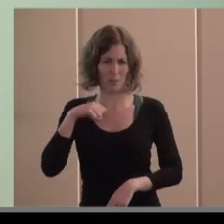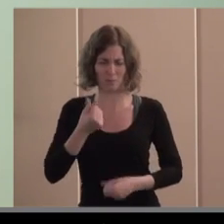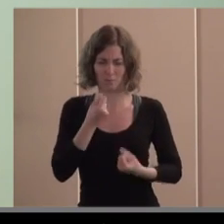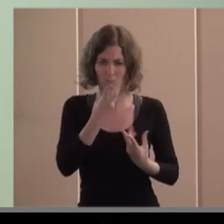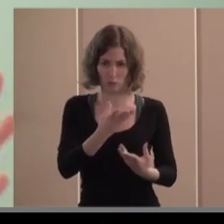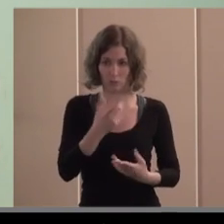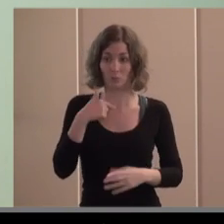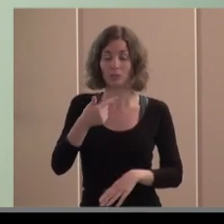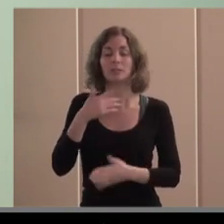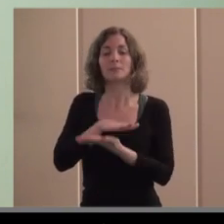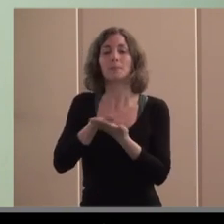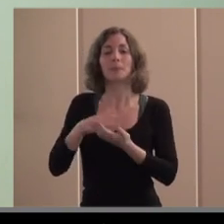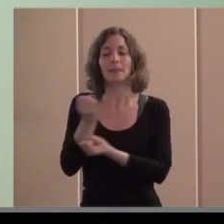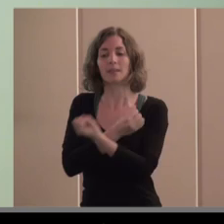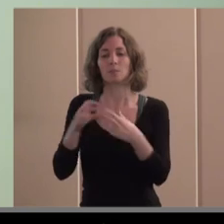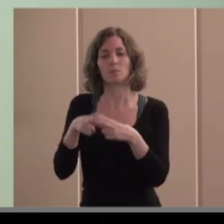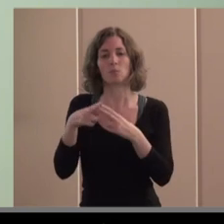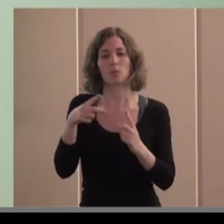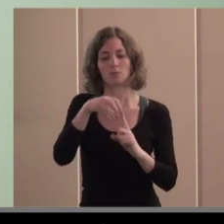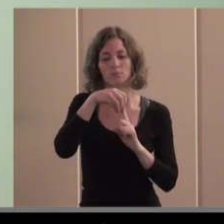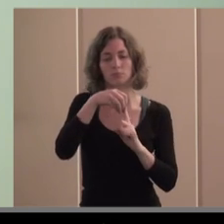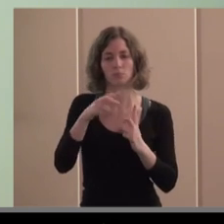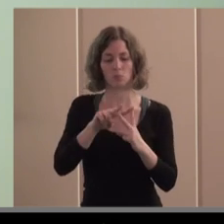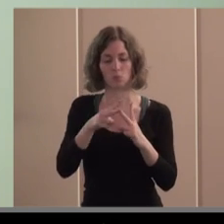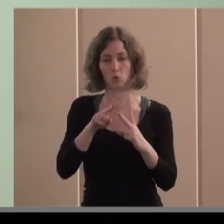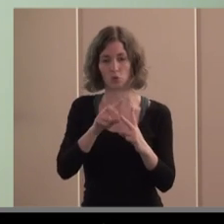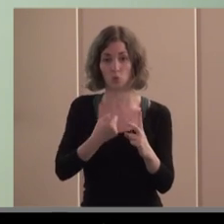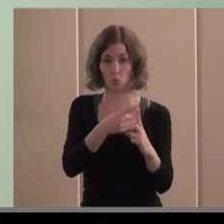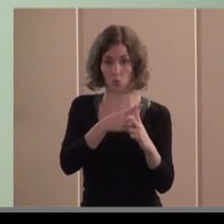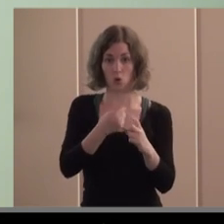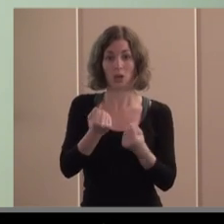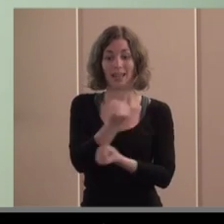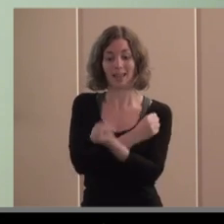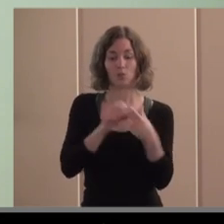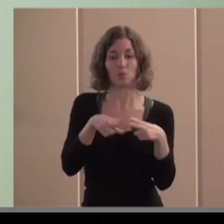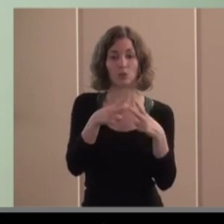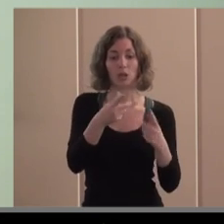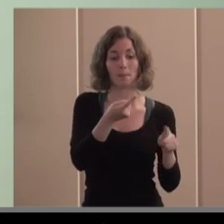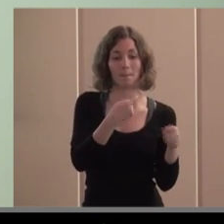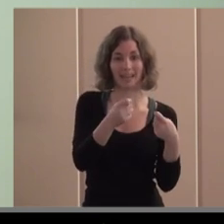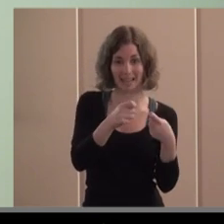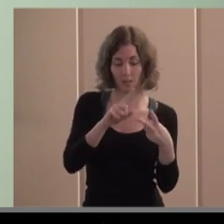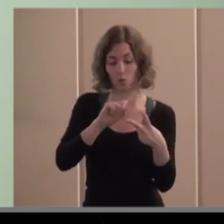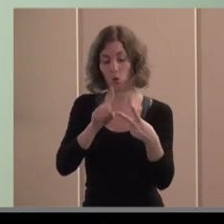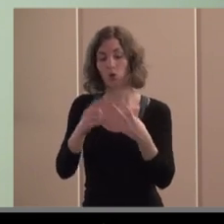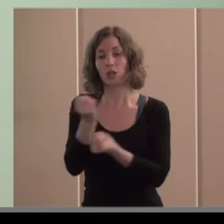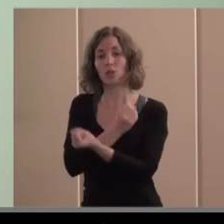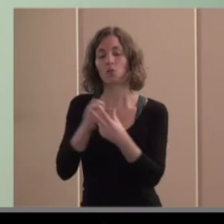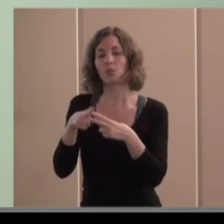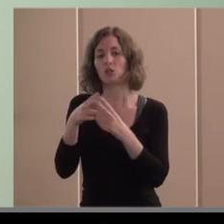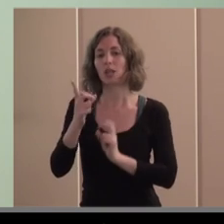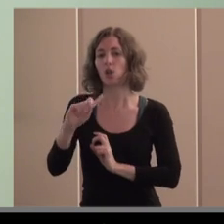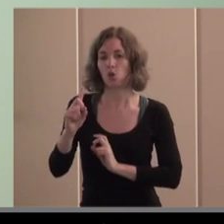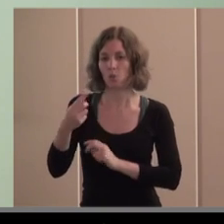patas dos patas en la economía social lo que se llama la economía social de mercado y la economía social de no mercado la economía